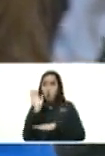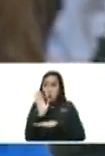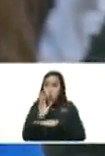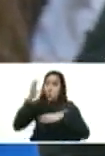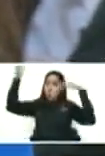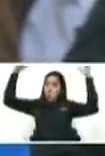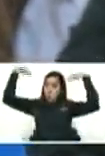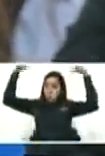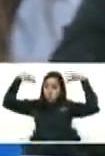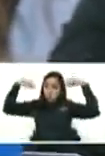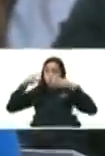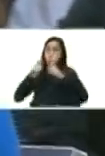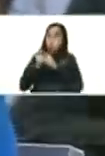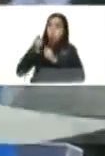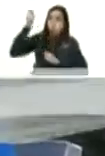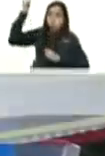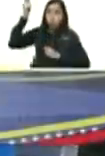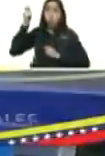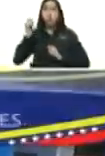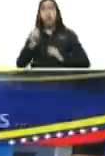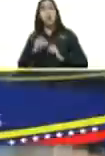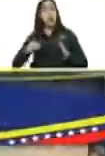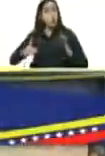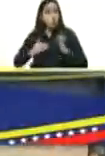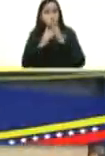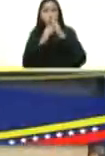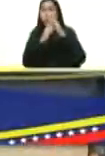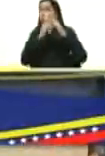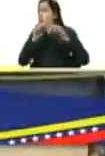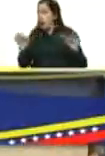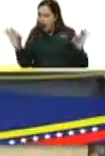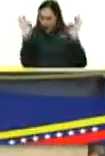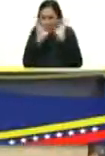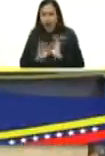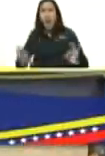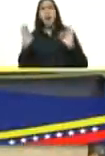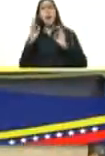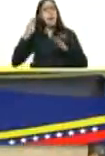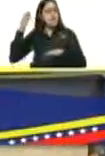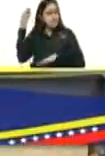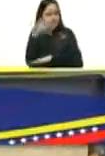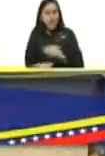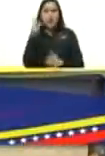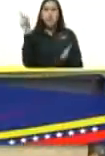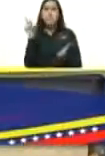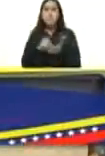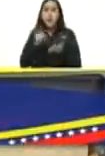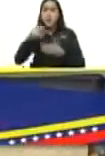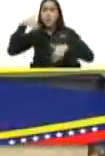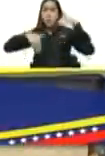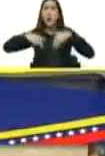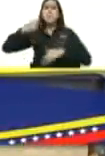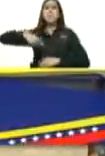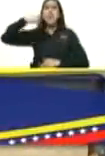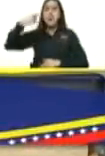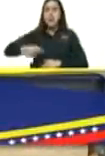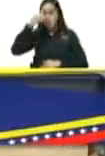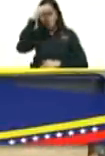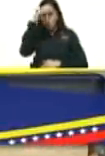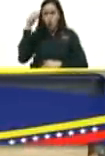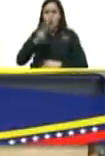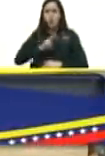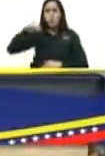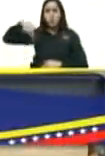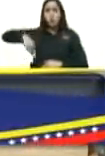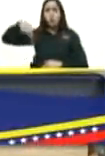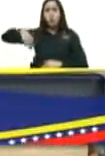nadie les detenga ni la lluvia ni el sol los detenga para ir a votar mañana domingo 21